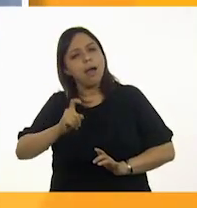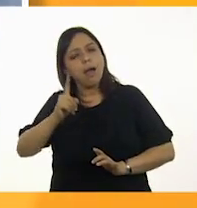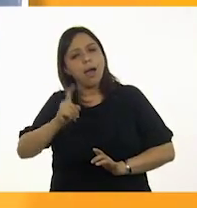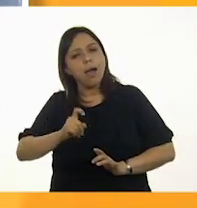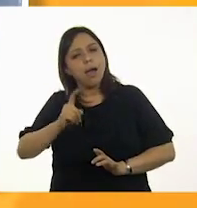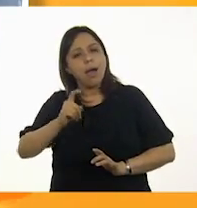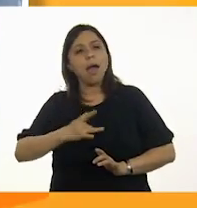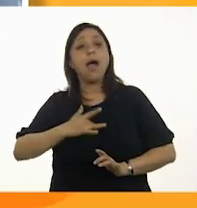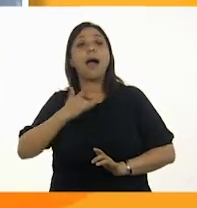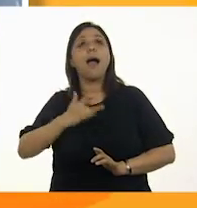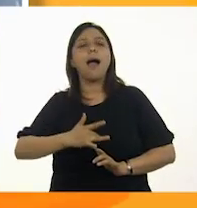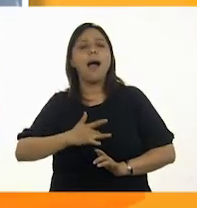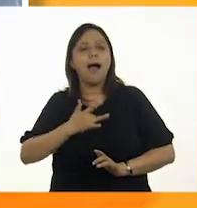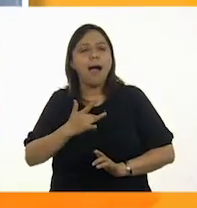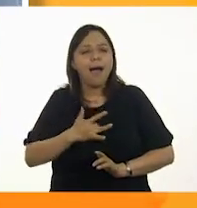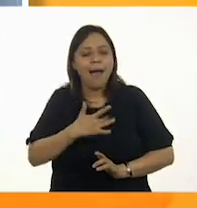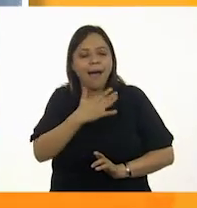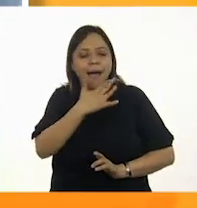videos?